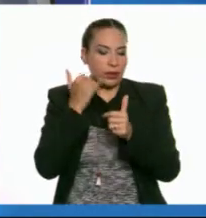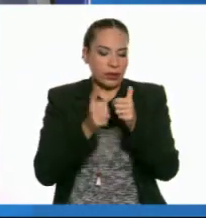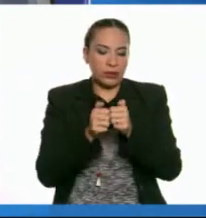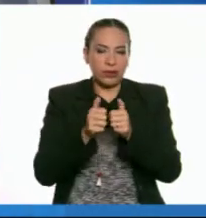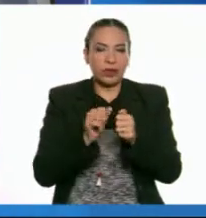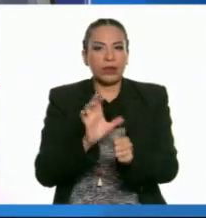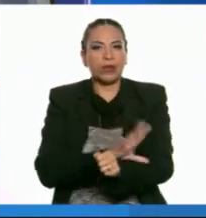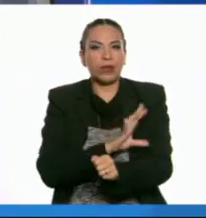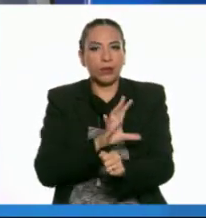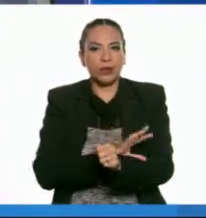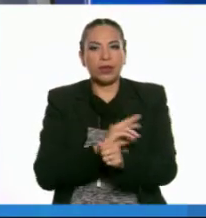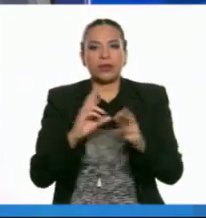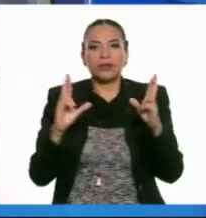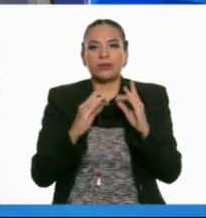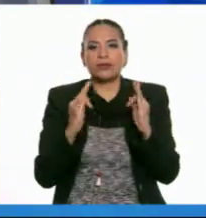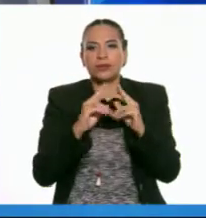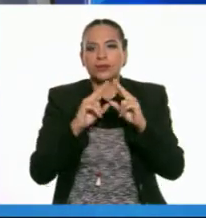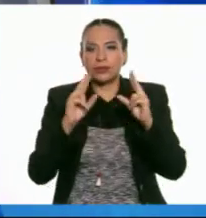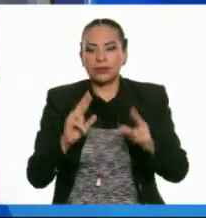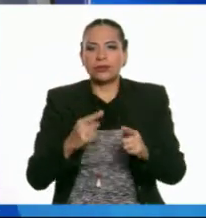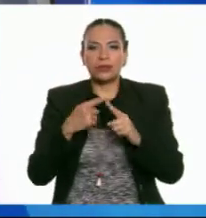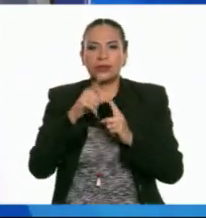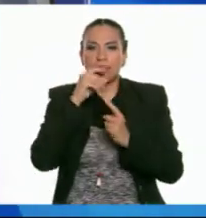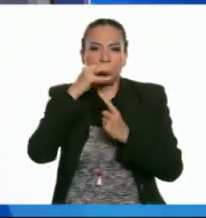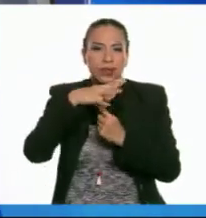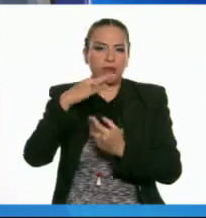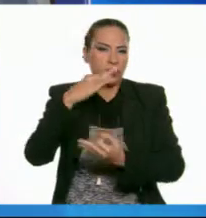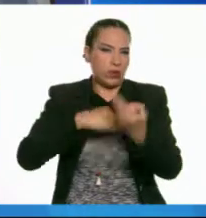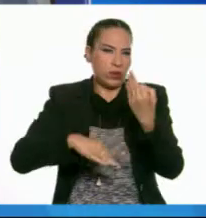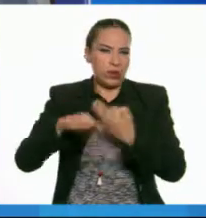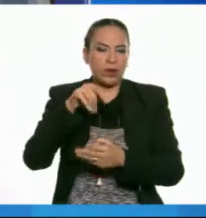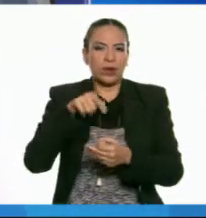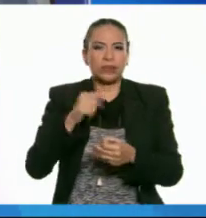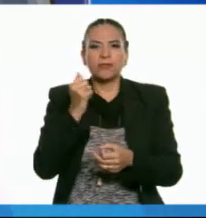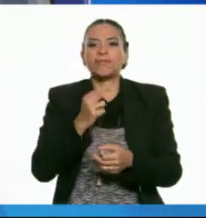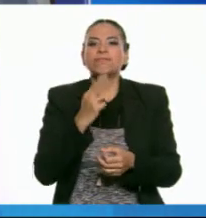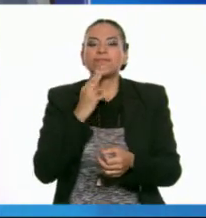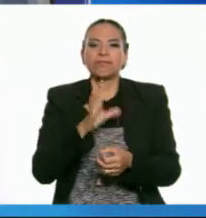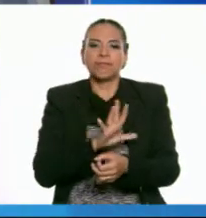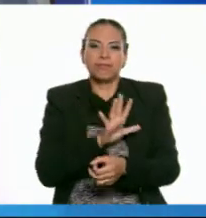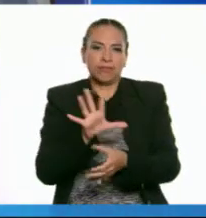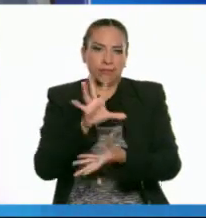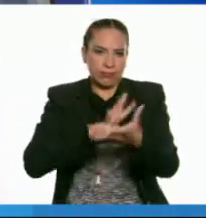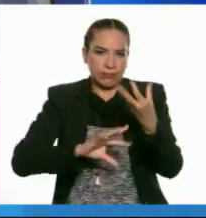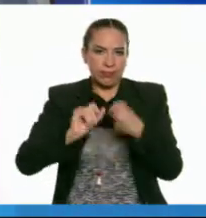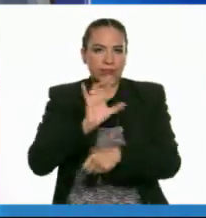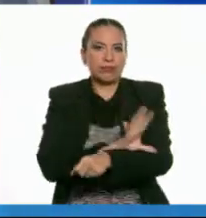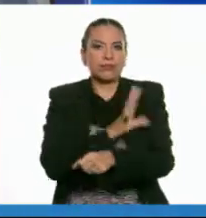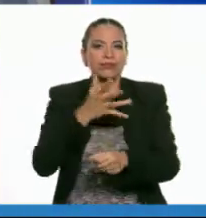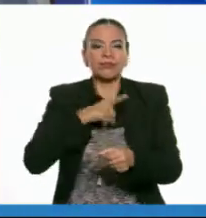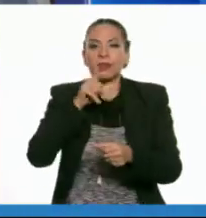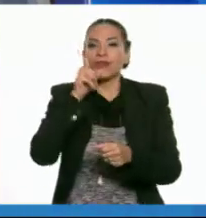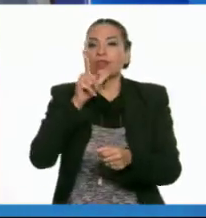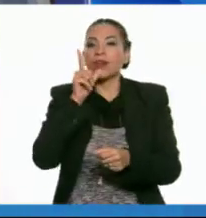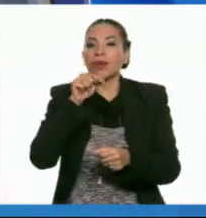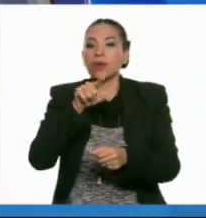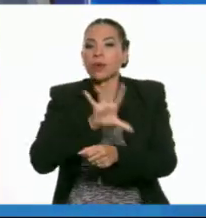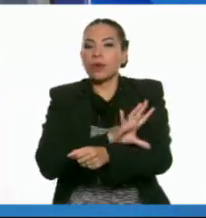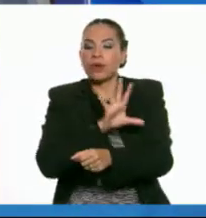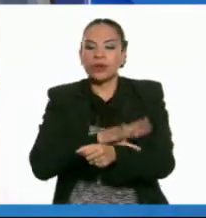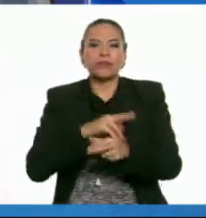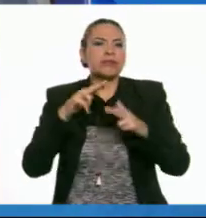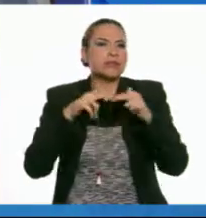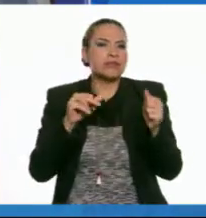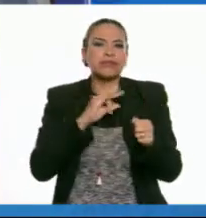las computadoras, refrigeradores o las lámparas. Todos estos aparatos aprovechan la energía que provee la electricidad. Ninguno de ellos